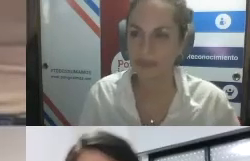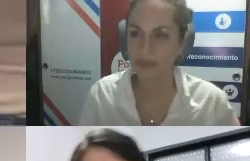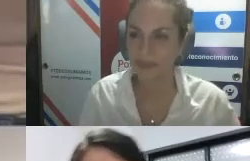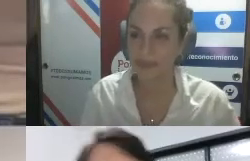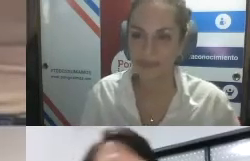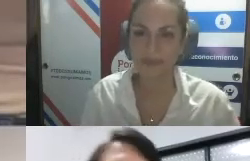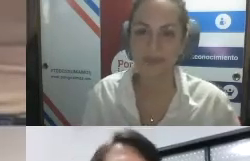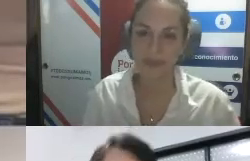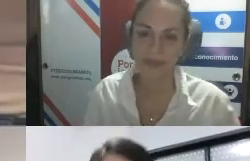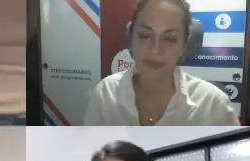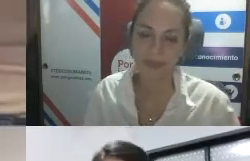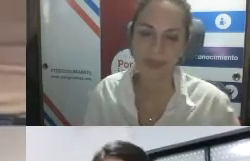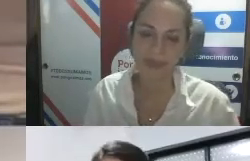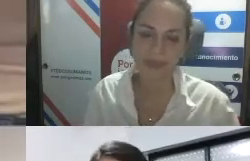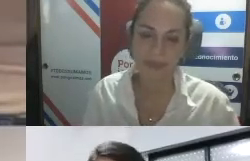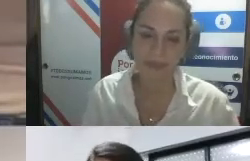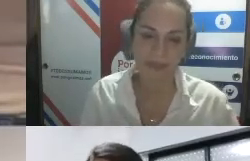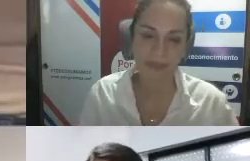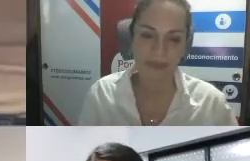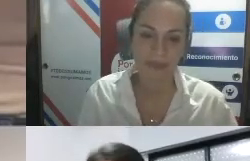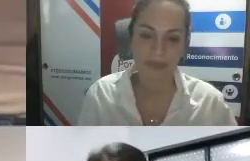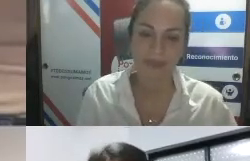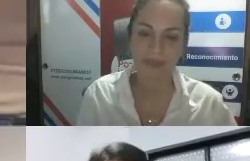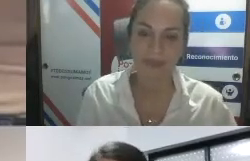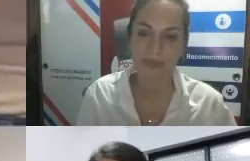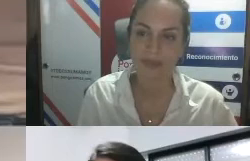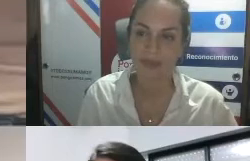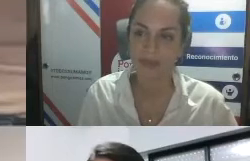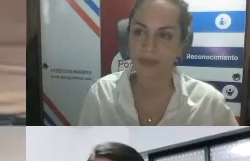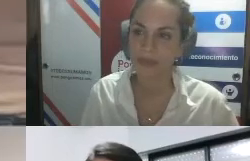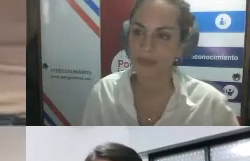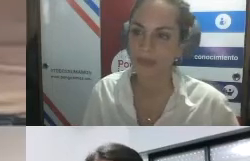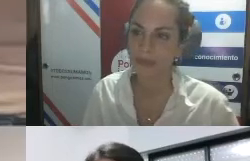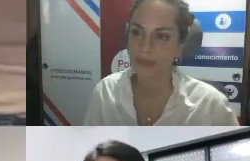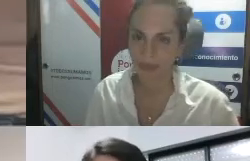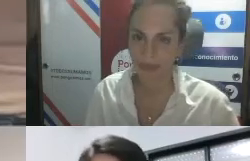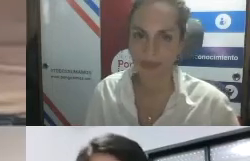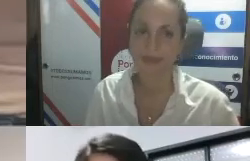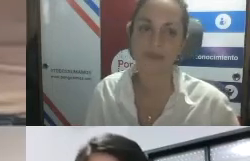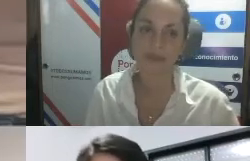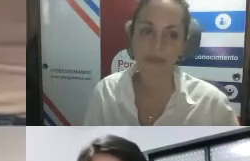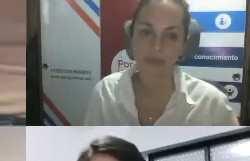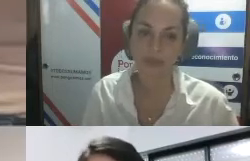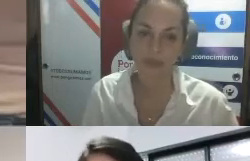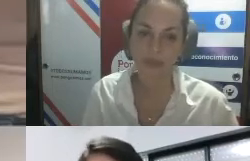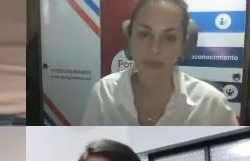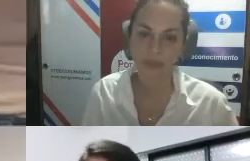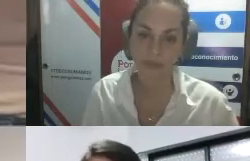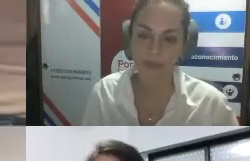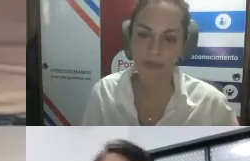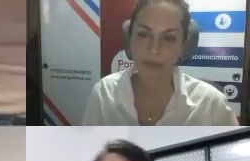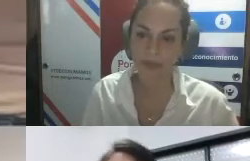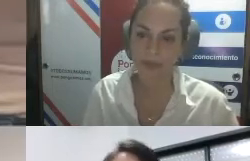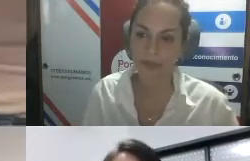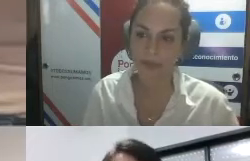ahí va ahí se ve bueno lo que se hace digamos como parte de ejercicio práctico digamos es bueno recorrer